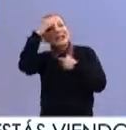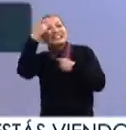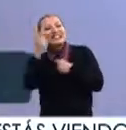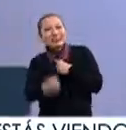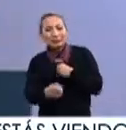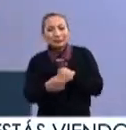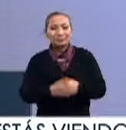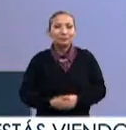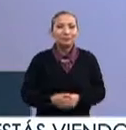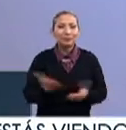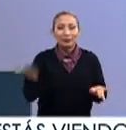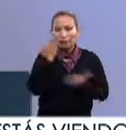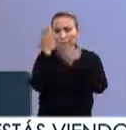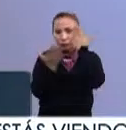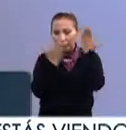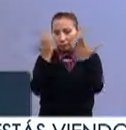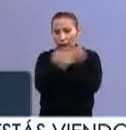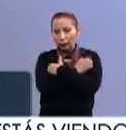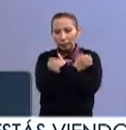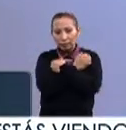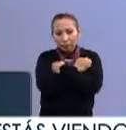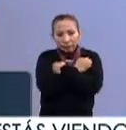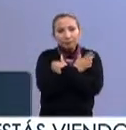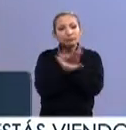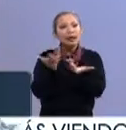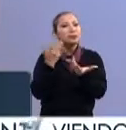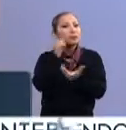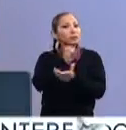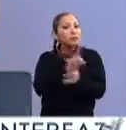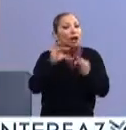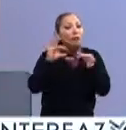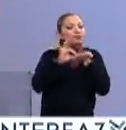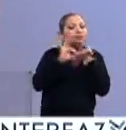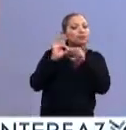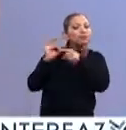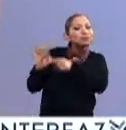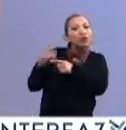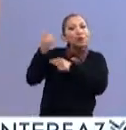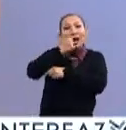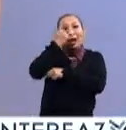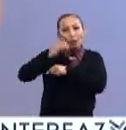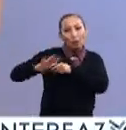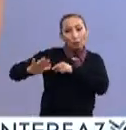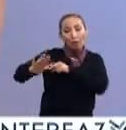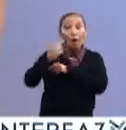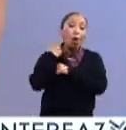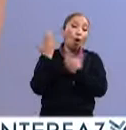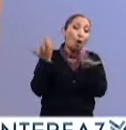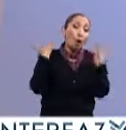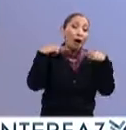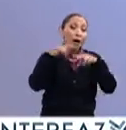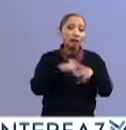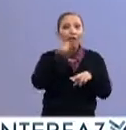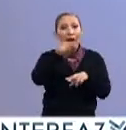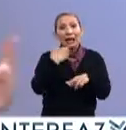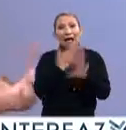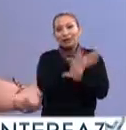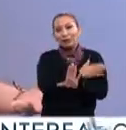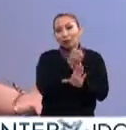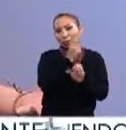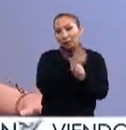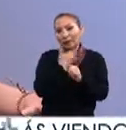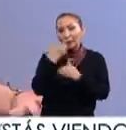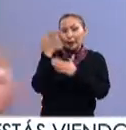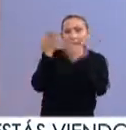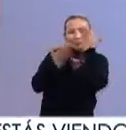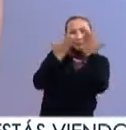experiencias académicas y educativas y lo hacemos siempre de la mano de un estudiante o un académico que ha tenido la oportunidad de